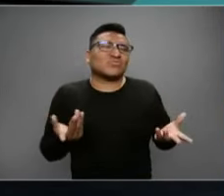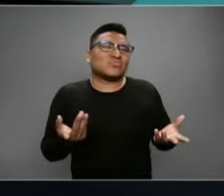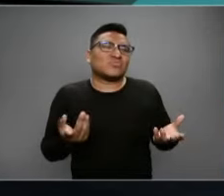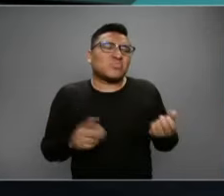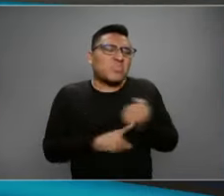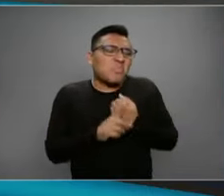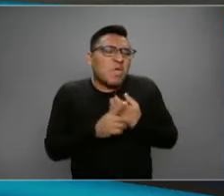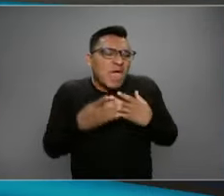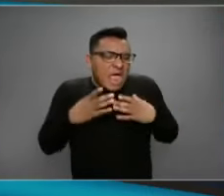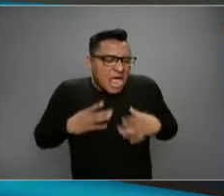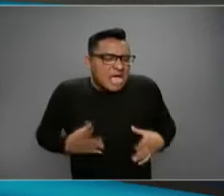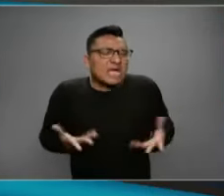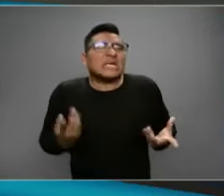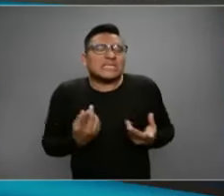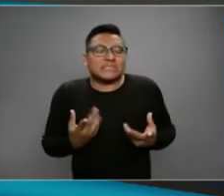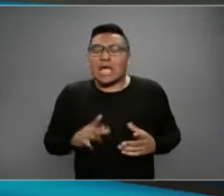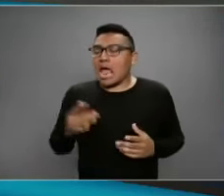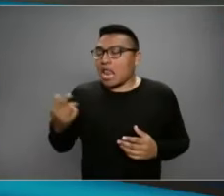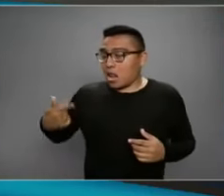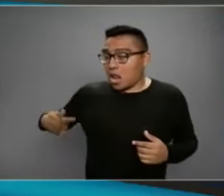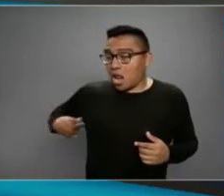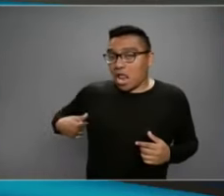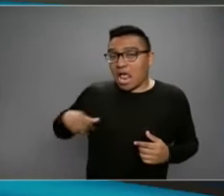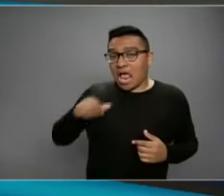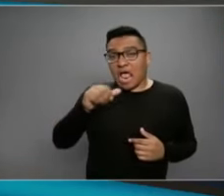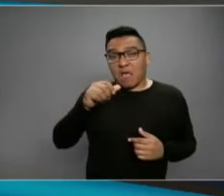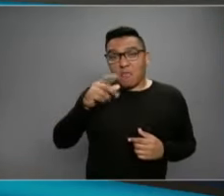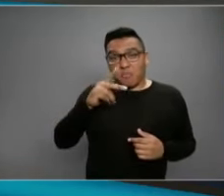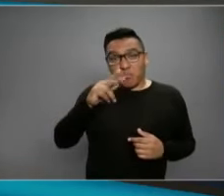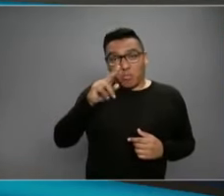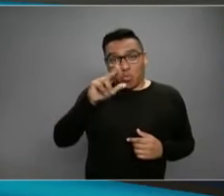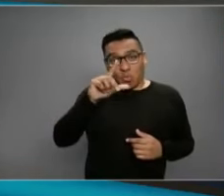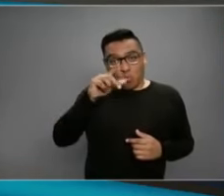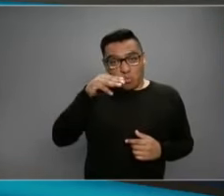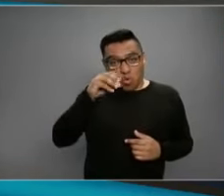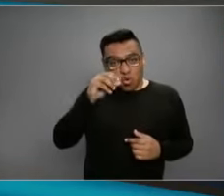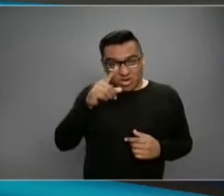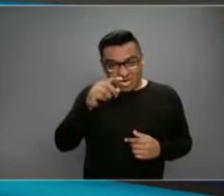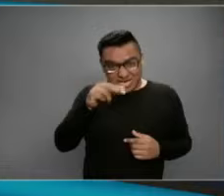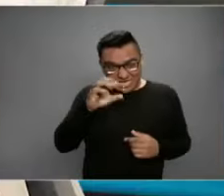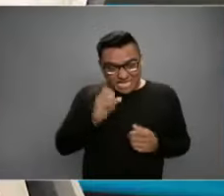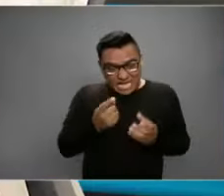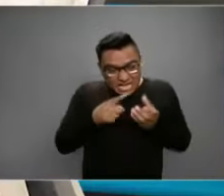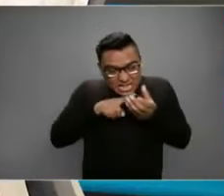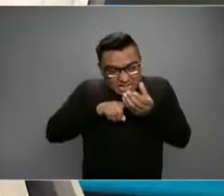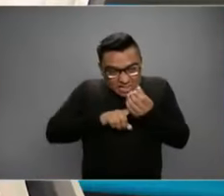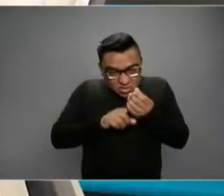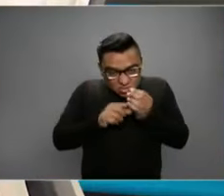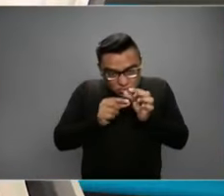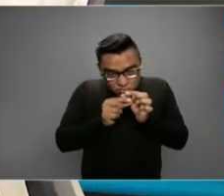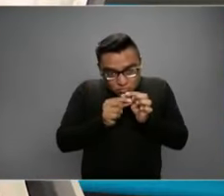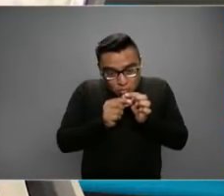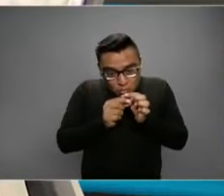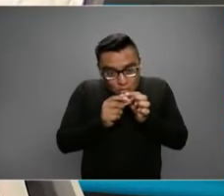Ataca directamente a los pulmones, a los alveolos. Genera una inflamación